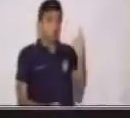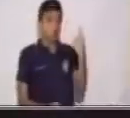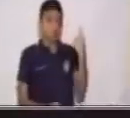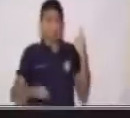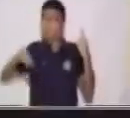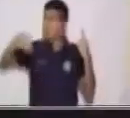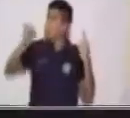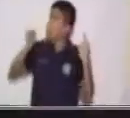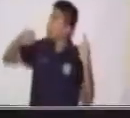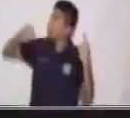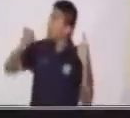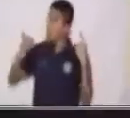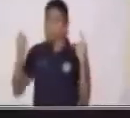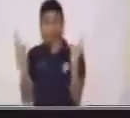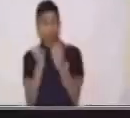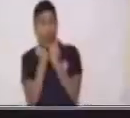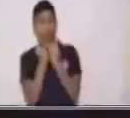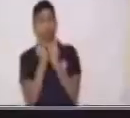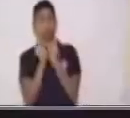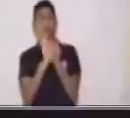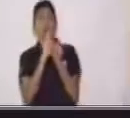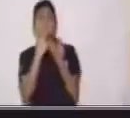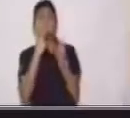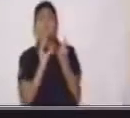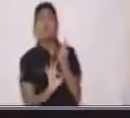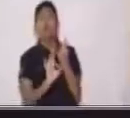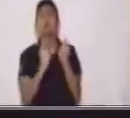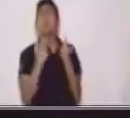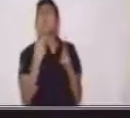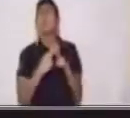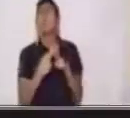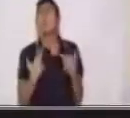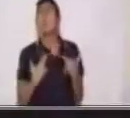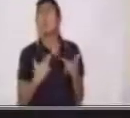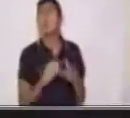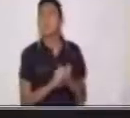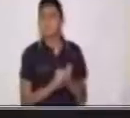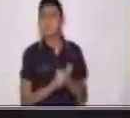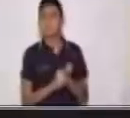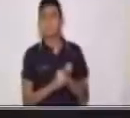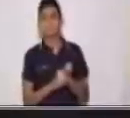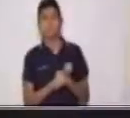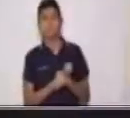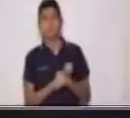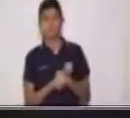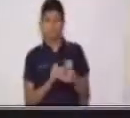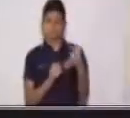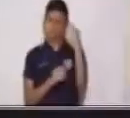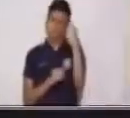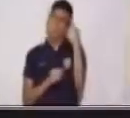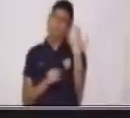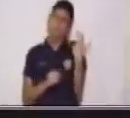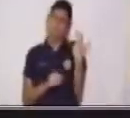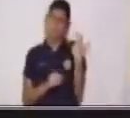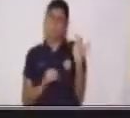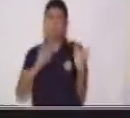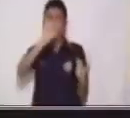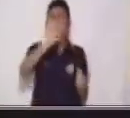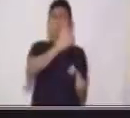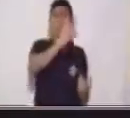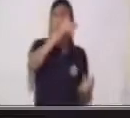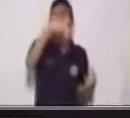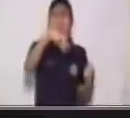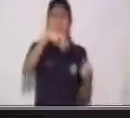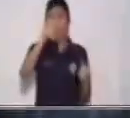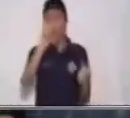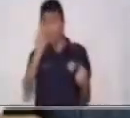¿Cómo se llaman los hijos de Tomás y Mimi? ¿Será que es Juan y